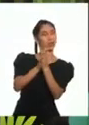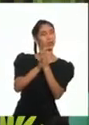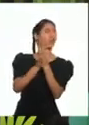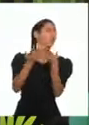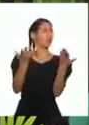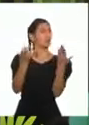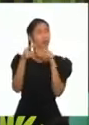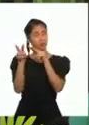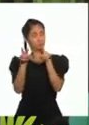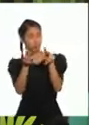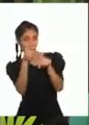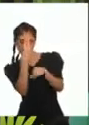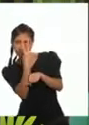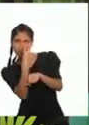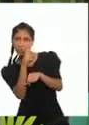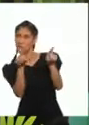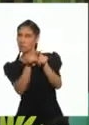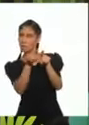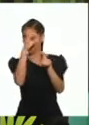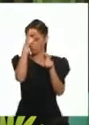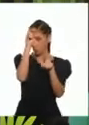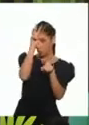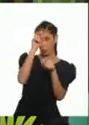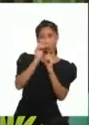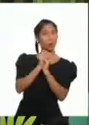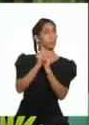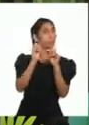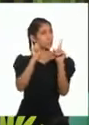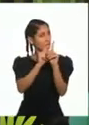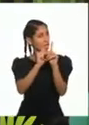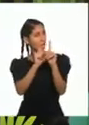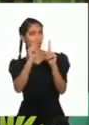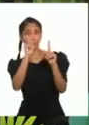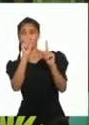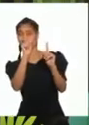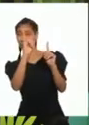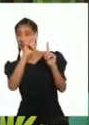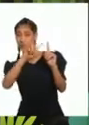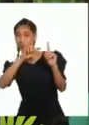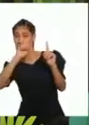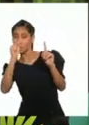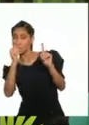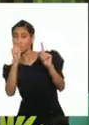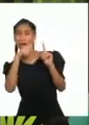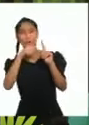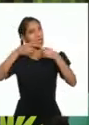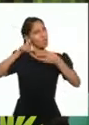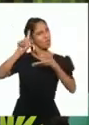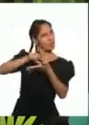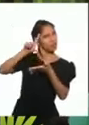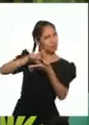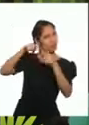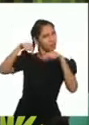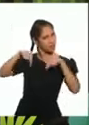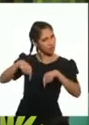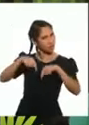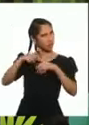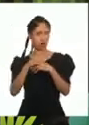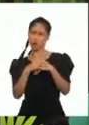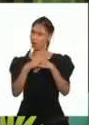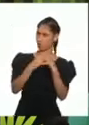Tilsa Suchilla en Lima Don Armando Y Don